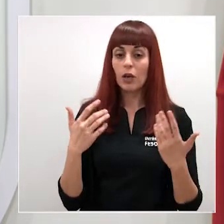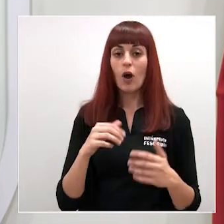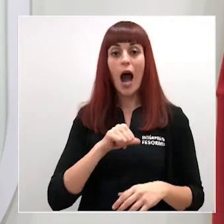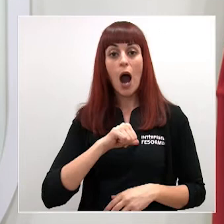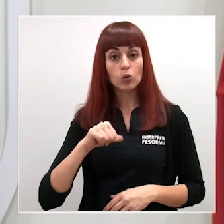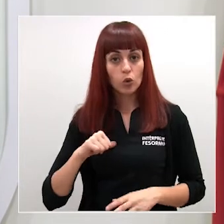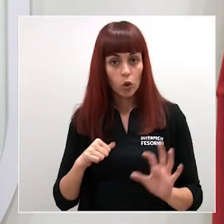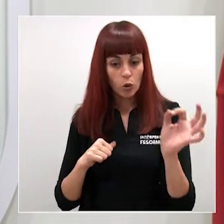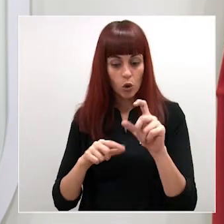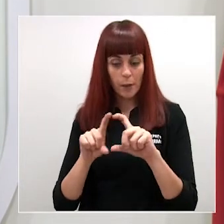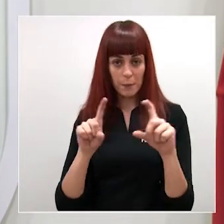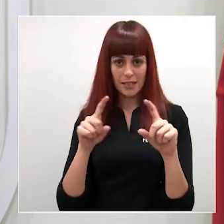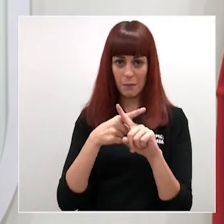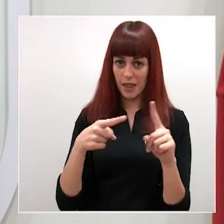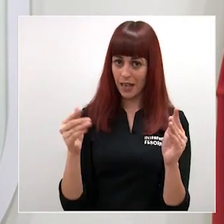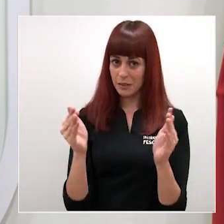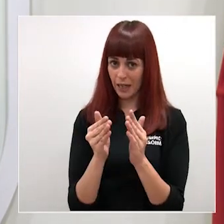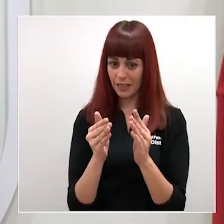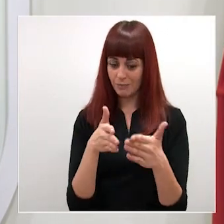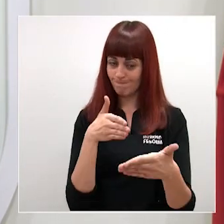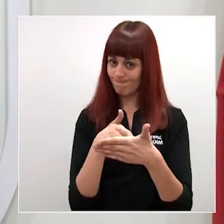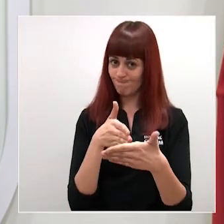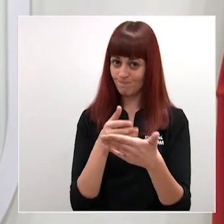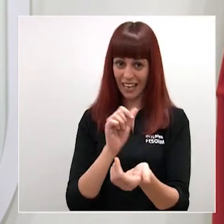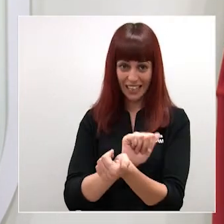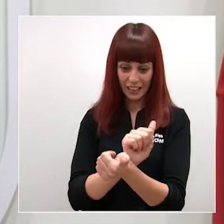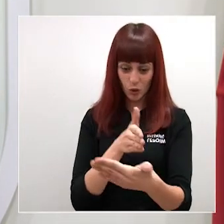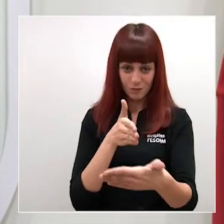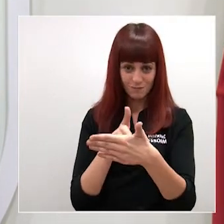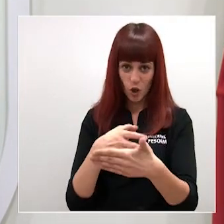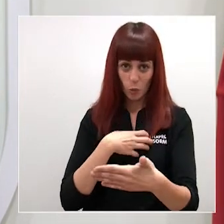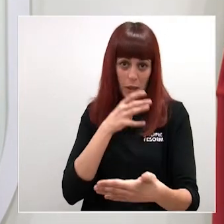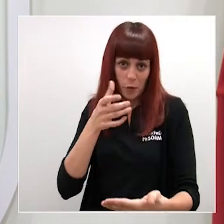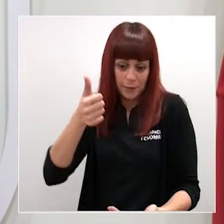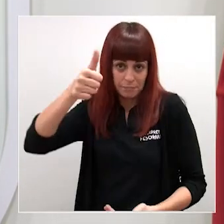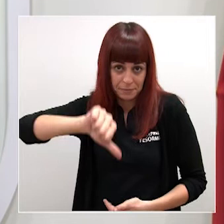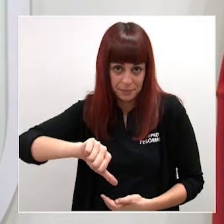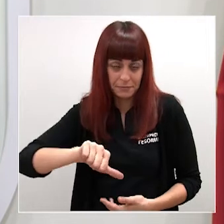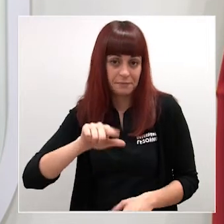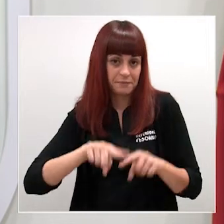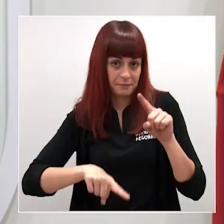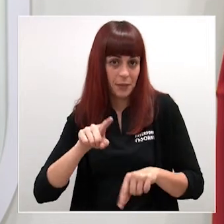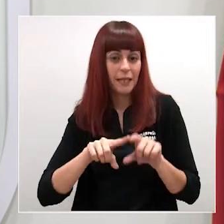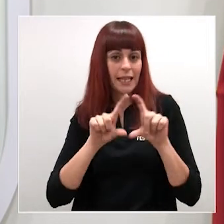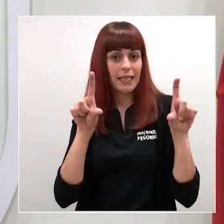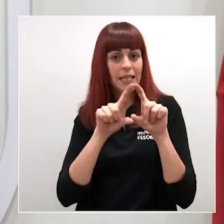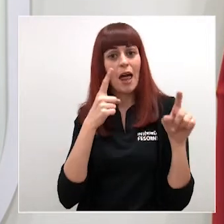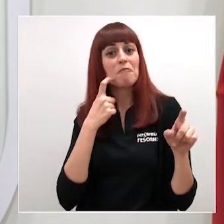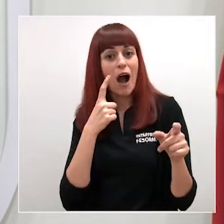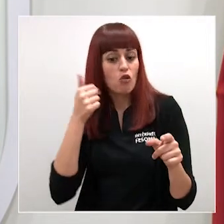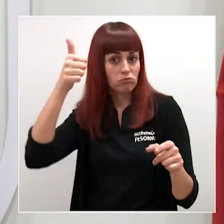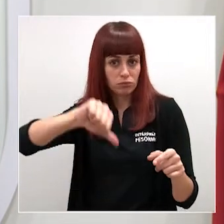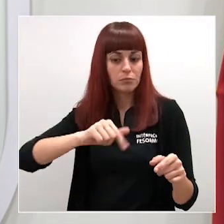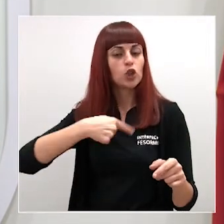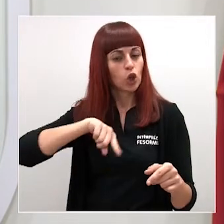autónomos y aquellas pymes que no pueden acceder a esos créditos puesto que no se les concedan por parte de las entidades bancarias pues